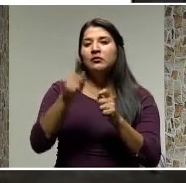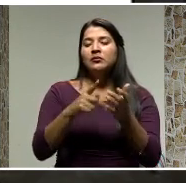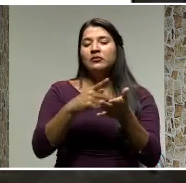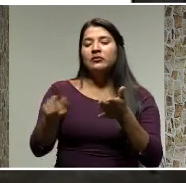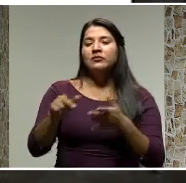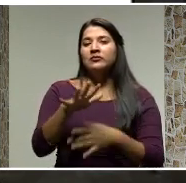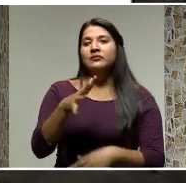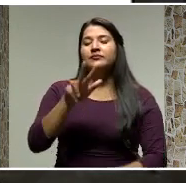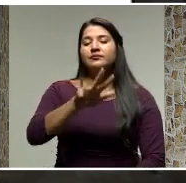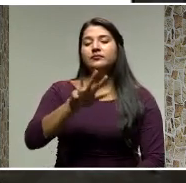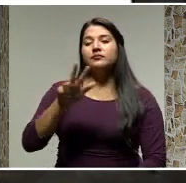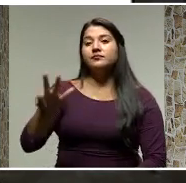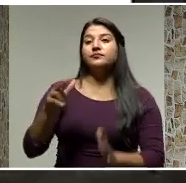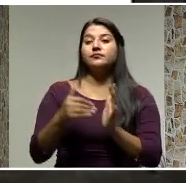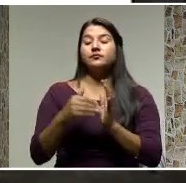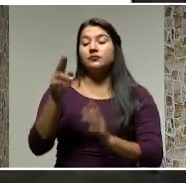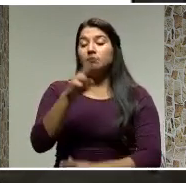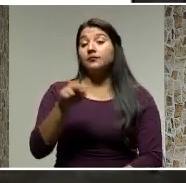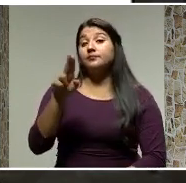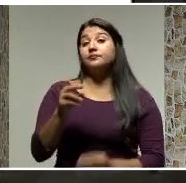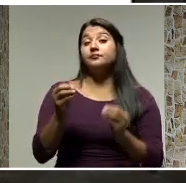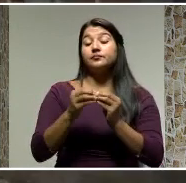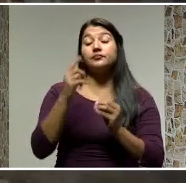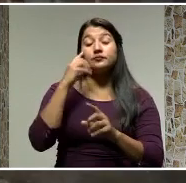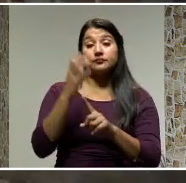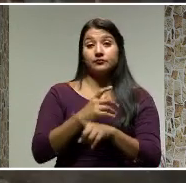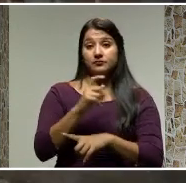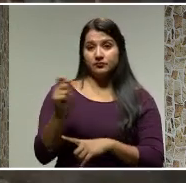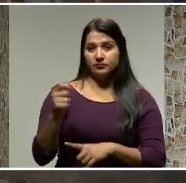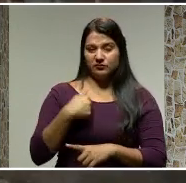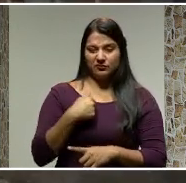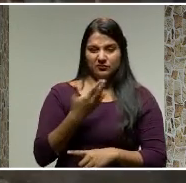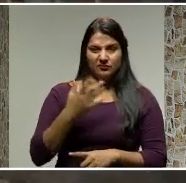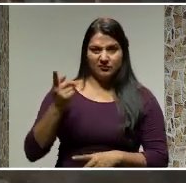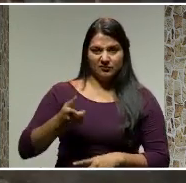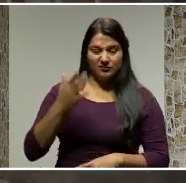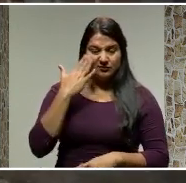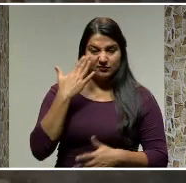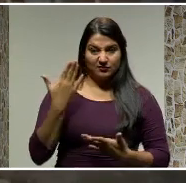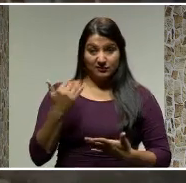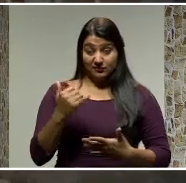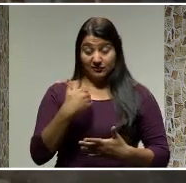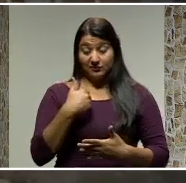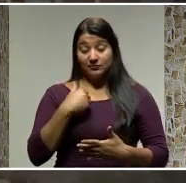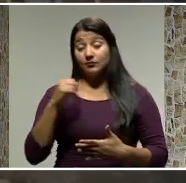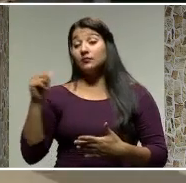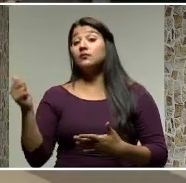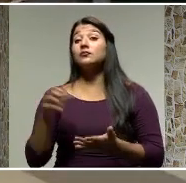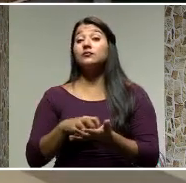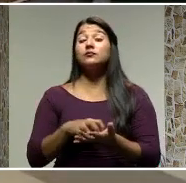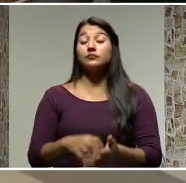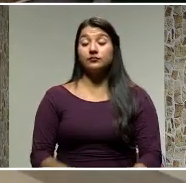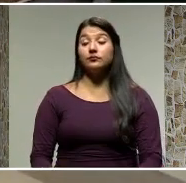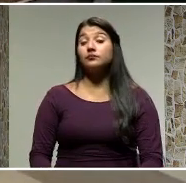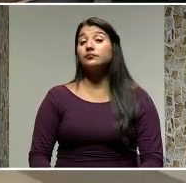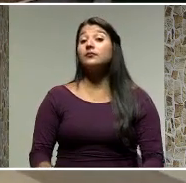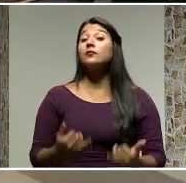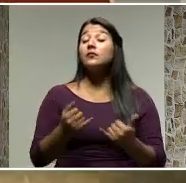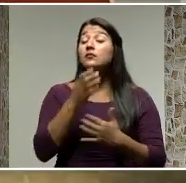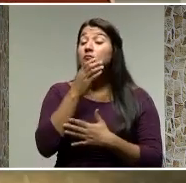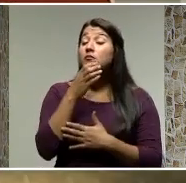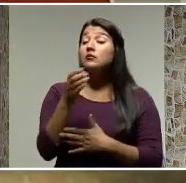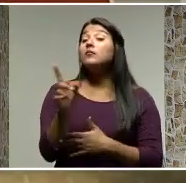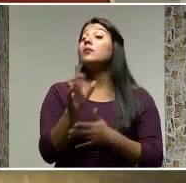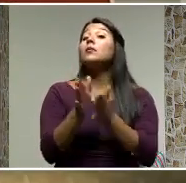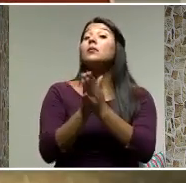pagar cerca de 33 mil colones más por mes. ¿Qué debo tomar en consideración si tengo otras deudas? Lo recomendable es